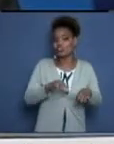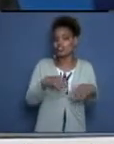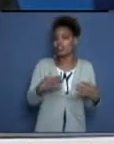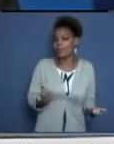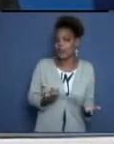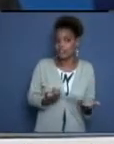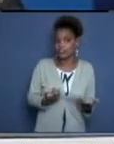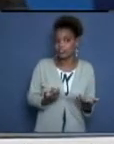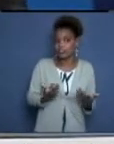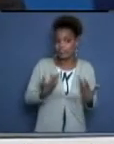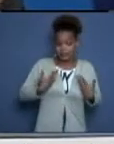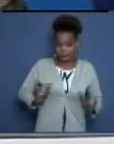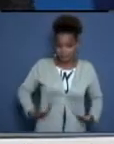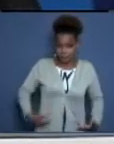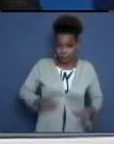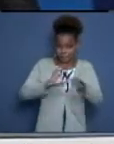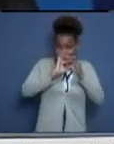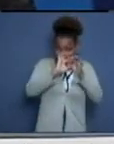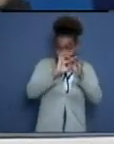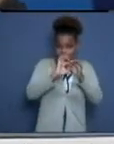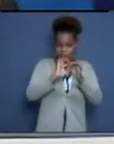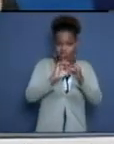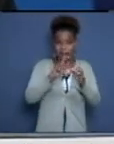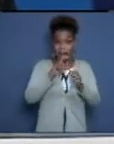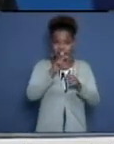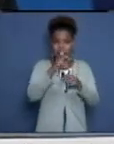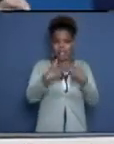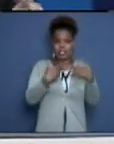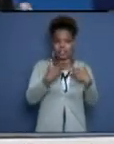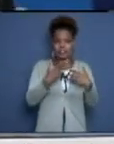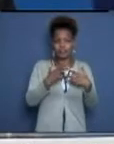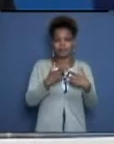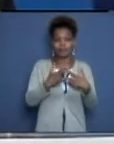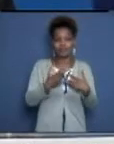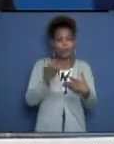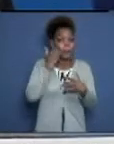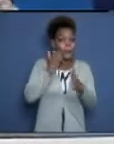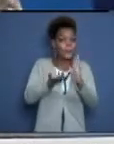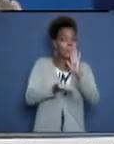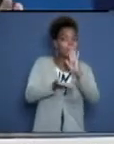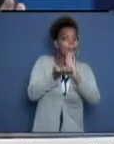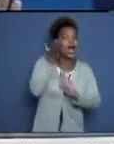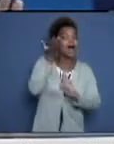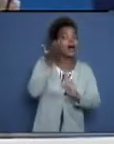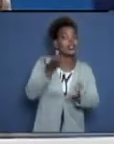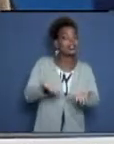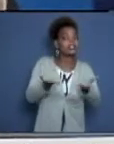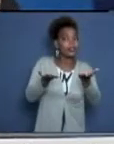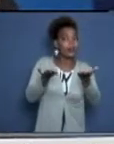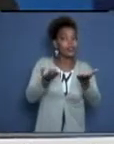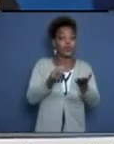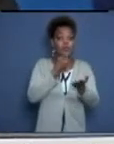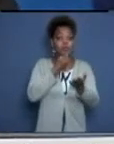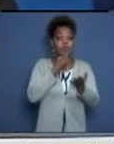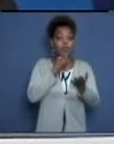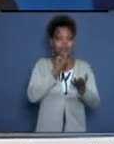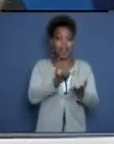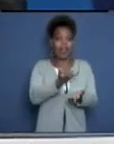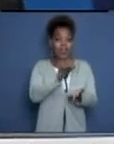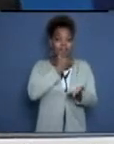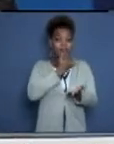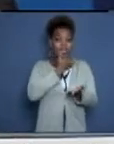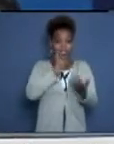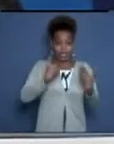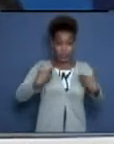hace que puedan entonces autoagredir al mismo organismo. Cuando utilizamos antibióticos, estas bacterias